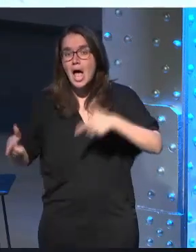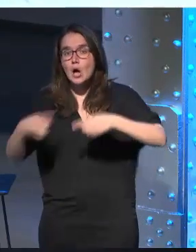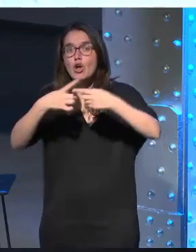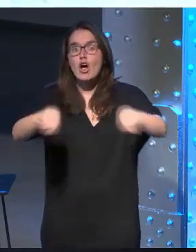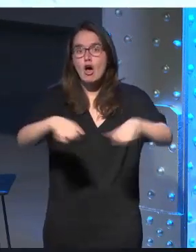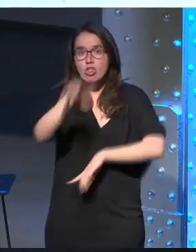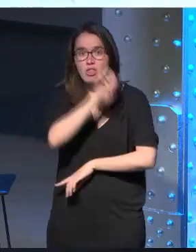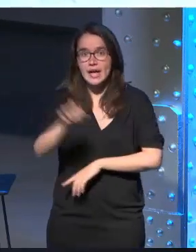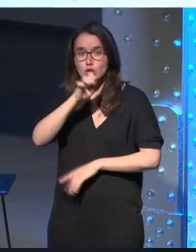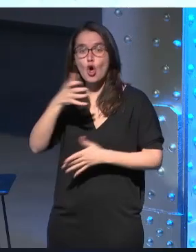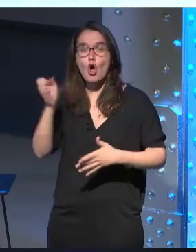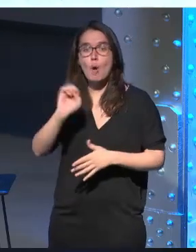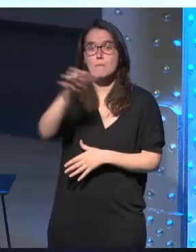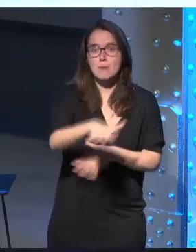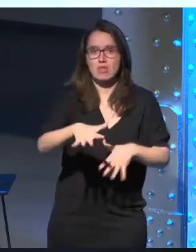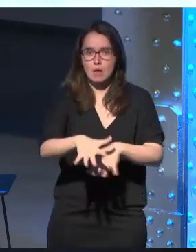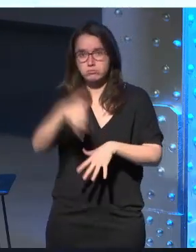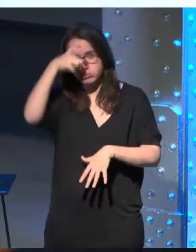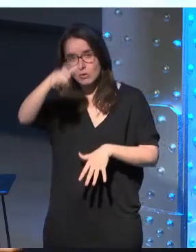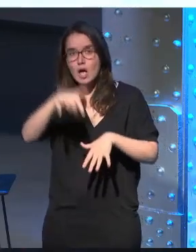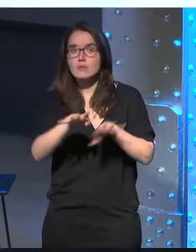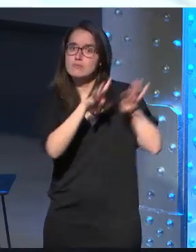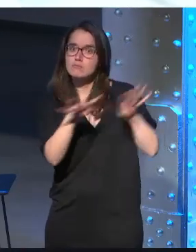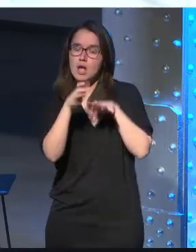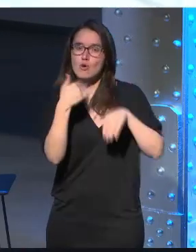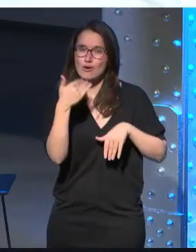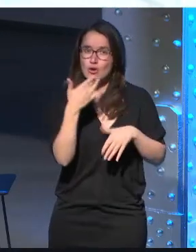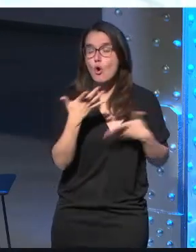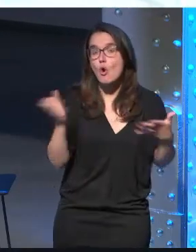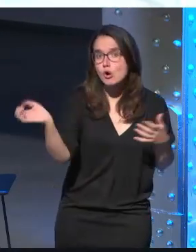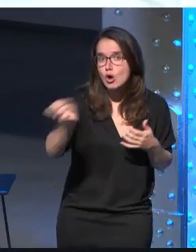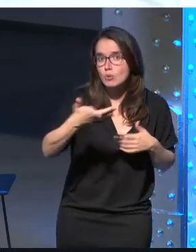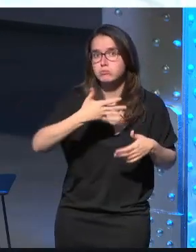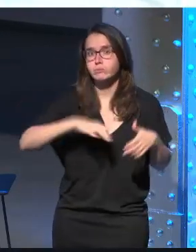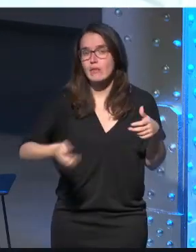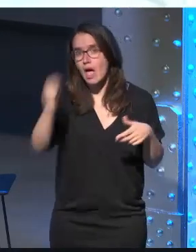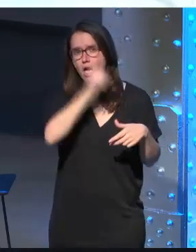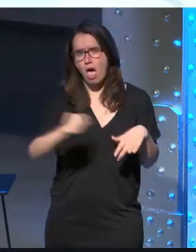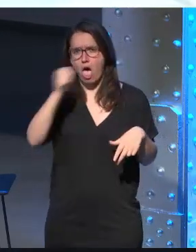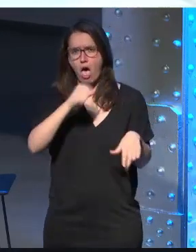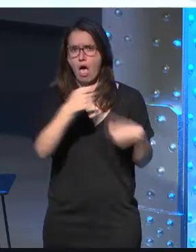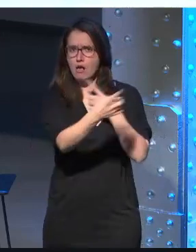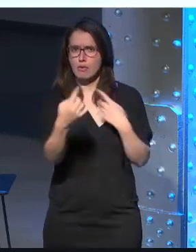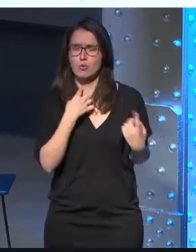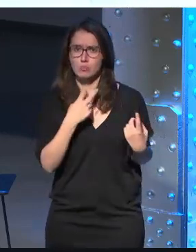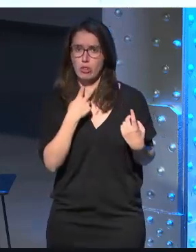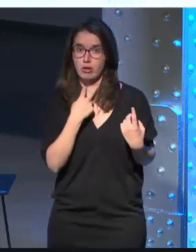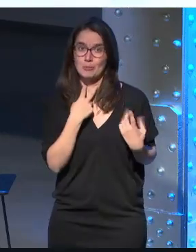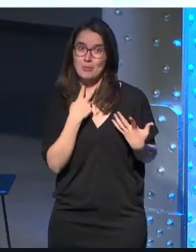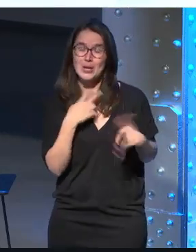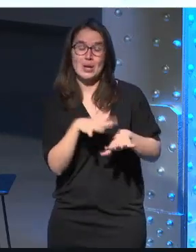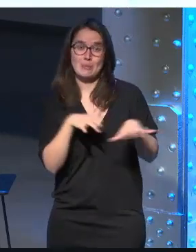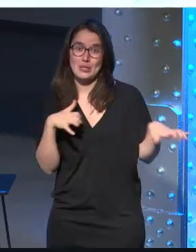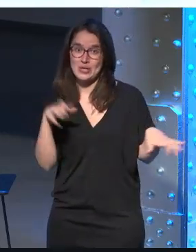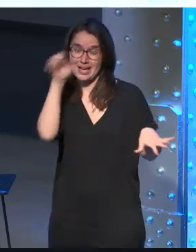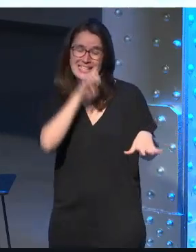concierto o a la plaza del pueblo donde estuviera el bardo o a unas muy malas te podías arrancar a cantar pero en muchos casos y me incluyo no creo